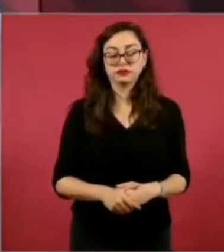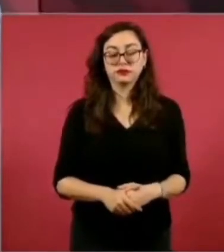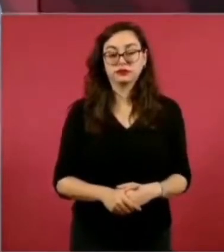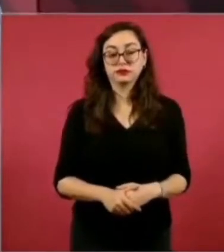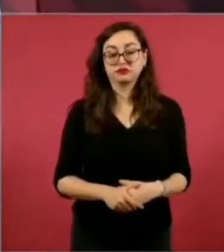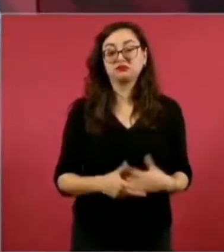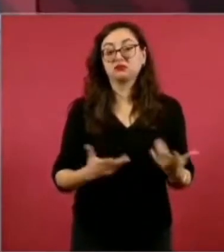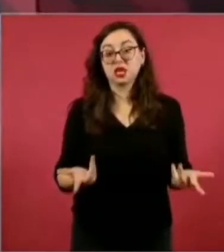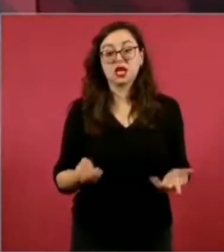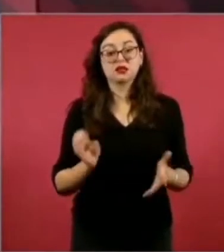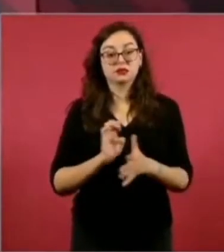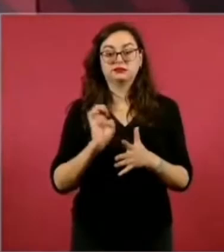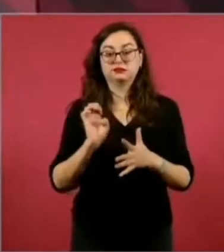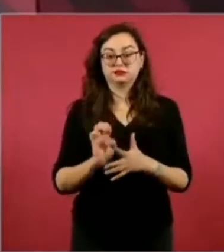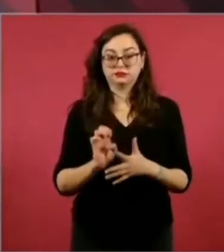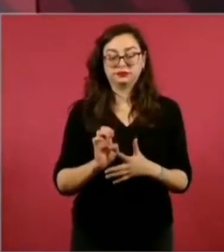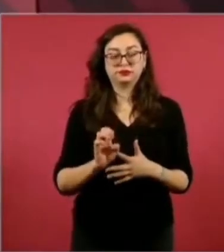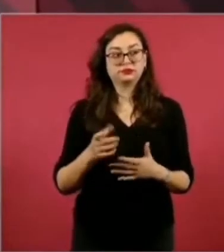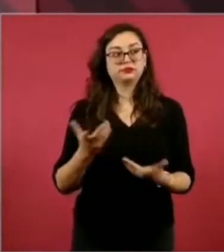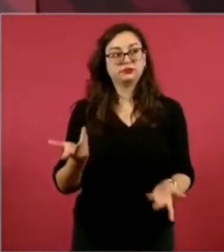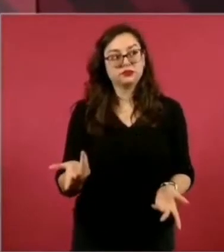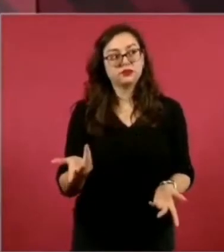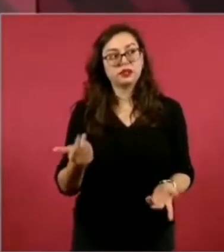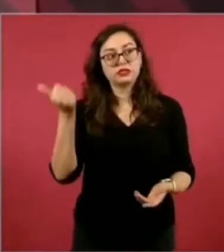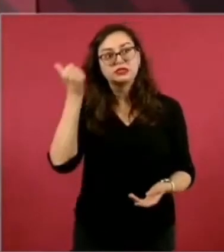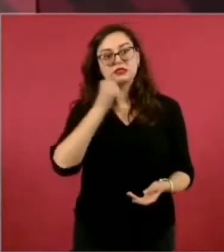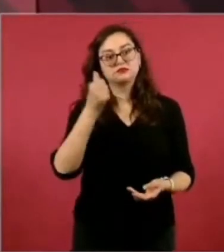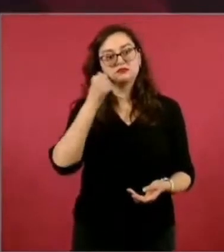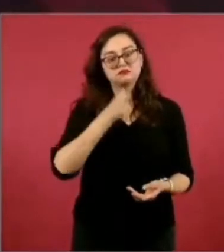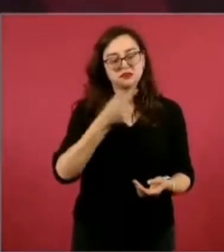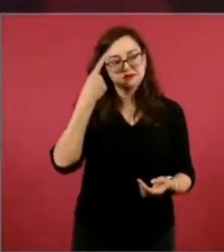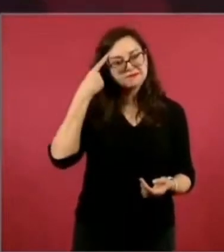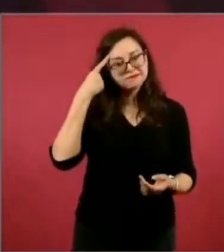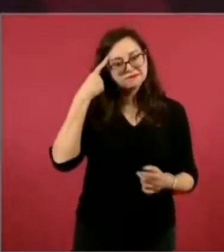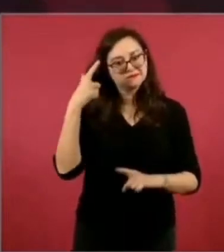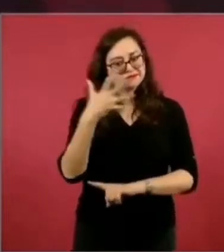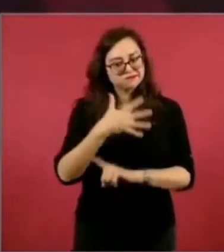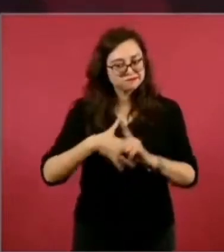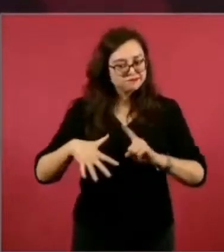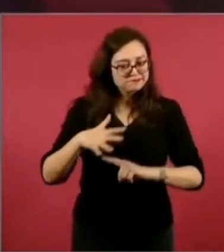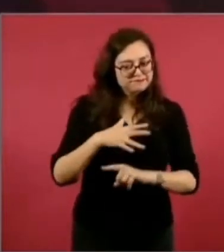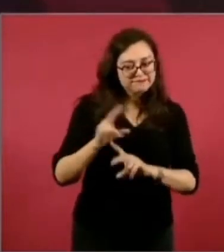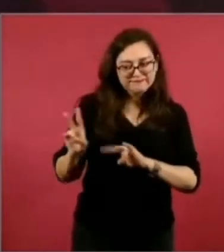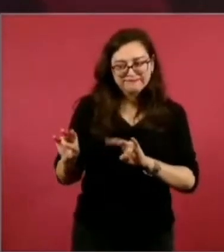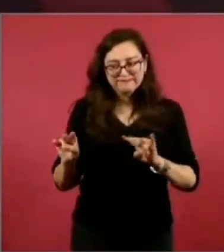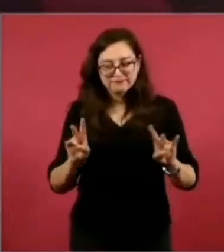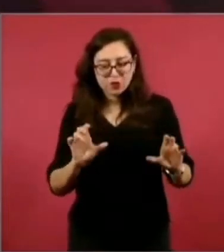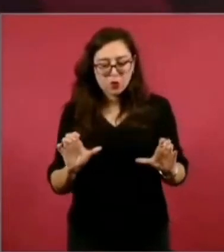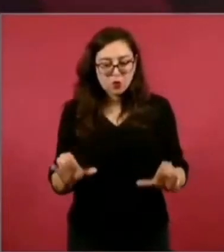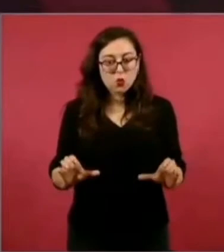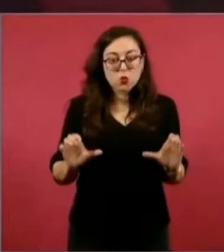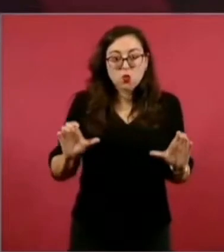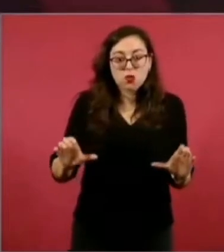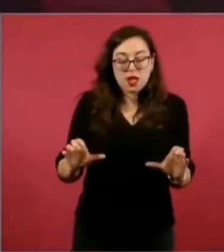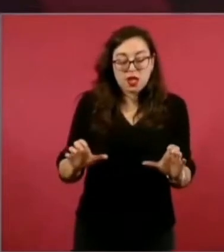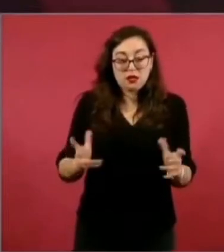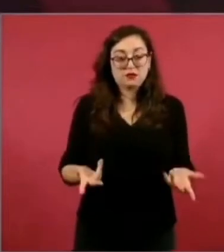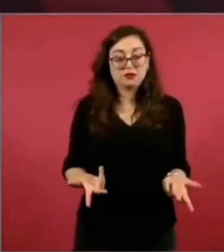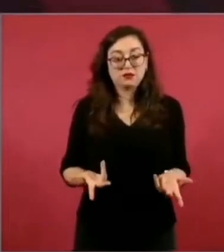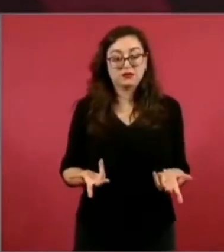hay que tener cuidado. Por ejemplo, El Norte no dijo nada